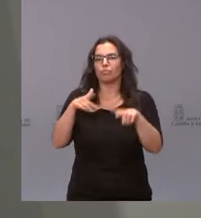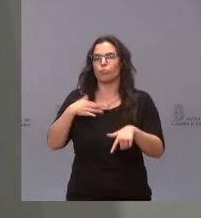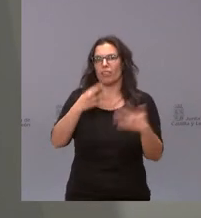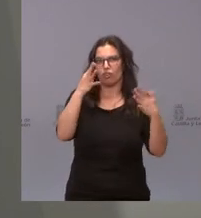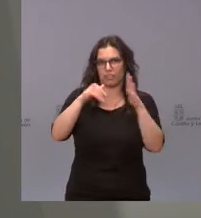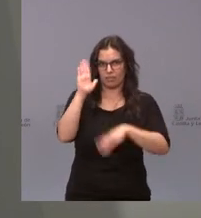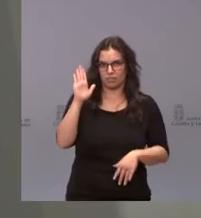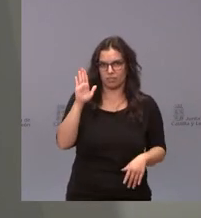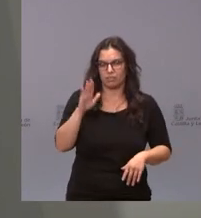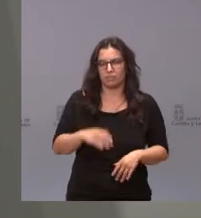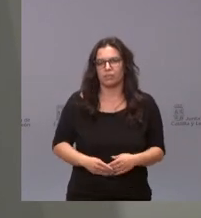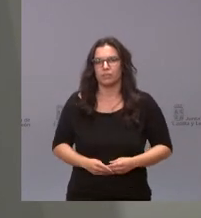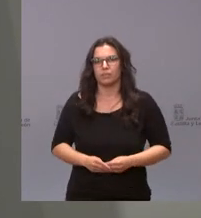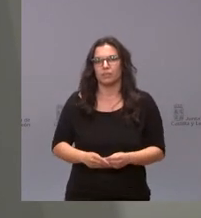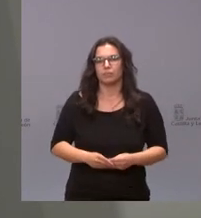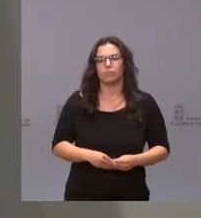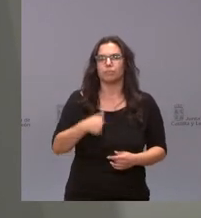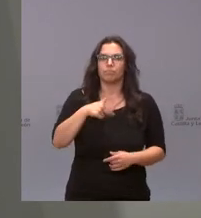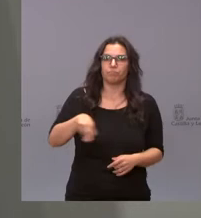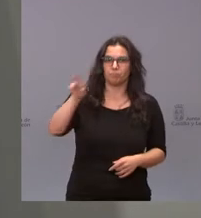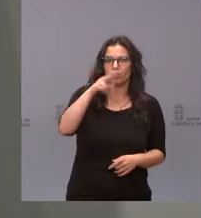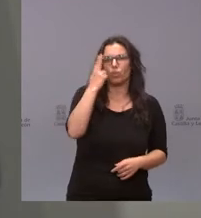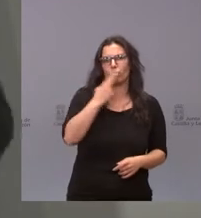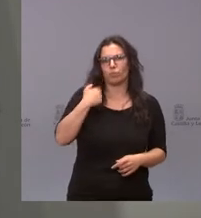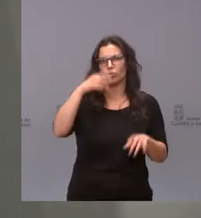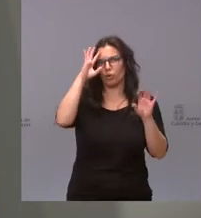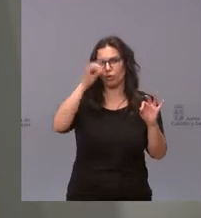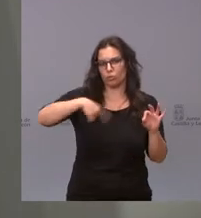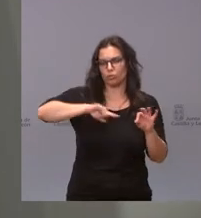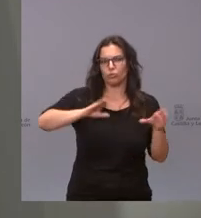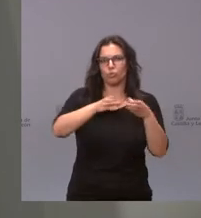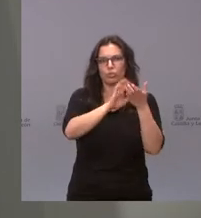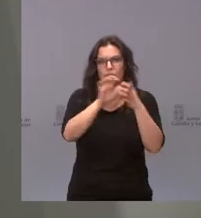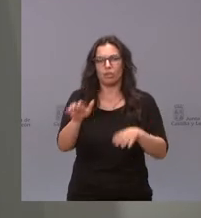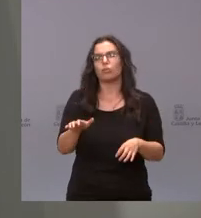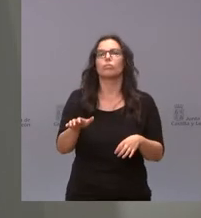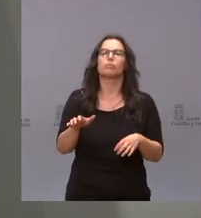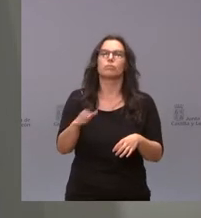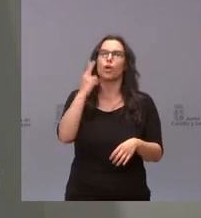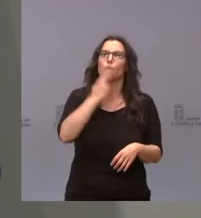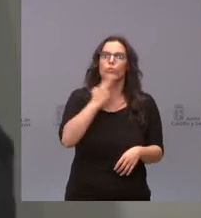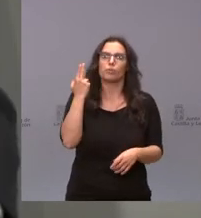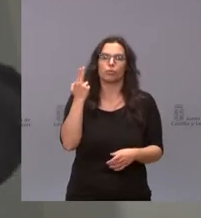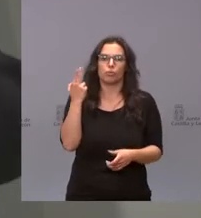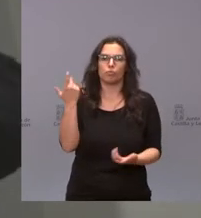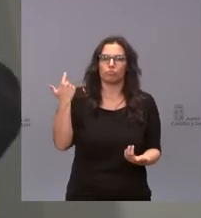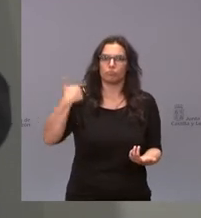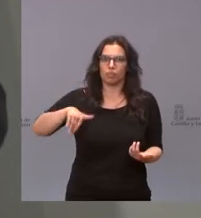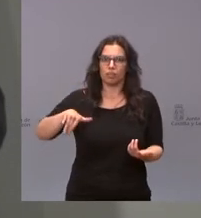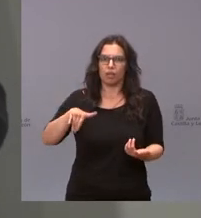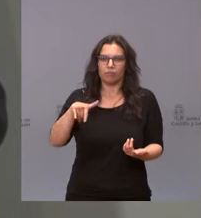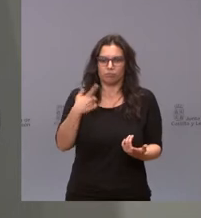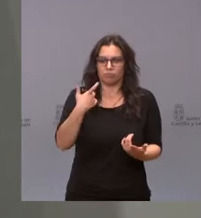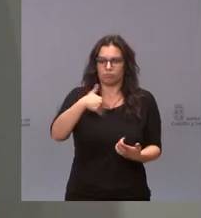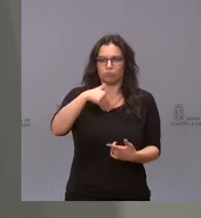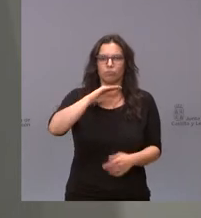Y reiterarles el compromiso, naturalmente, de la Junta de Castilla y León, compromiso que ya se pueda por cumplido y